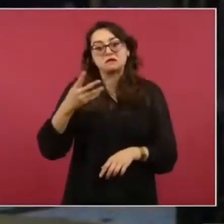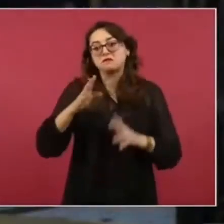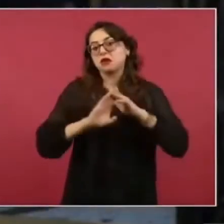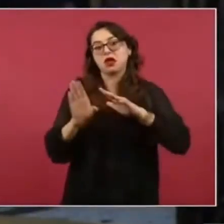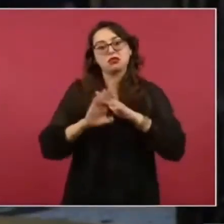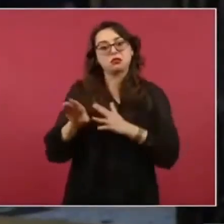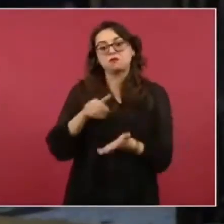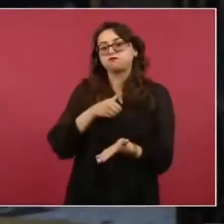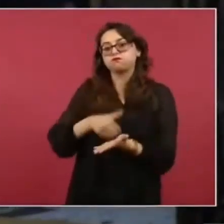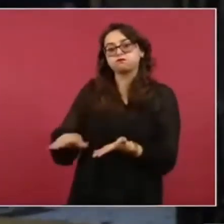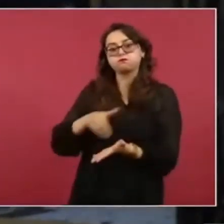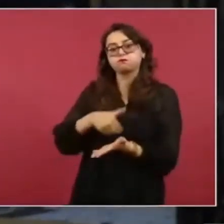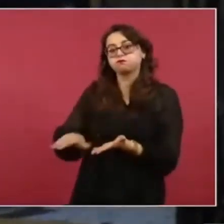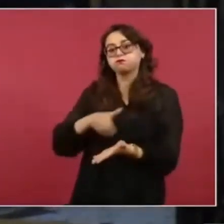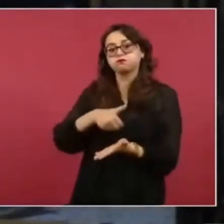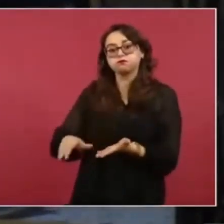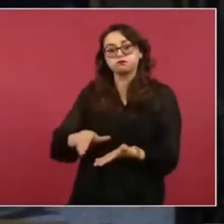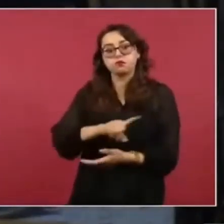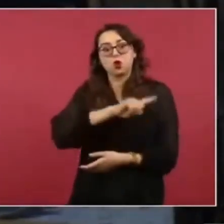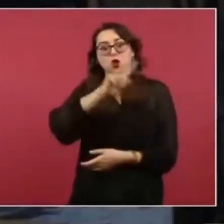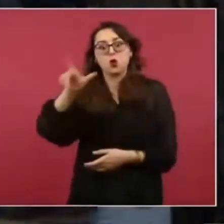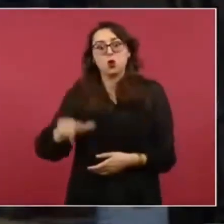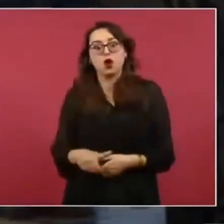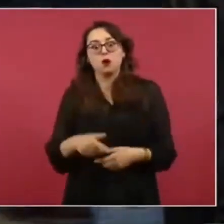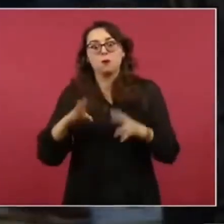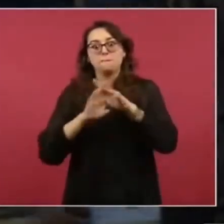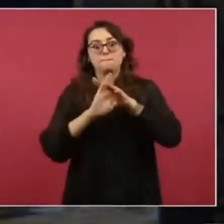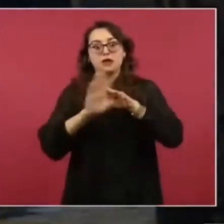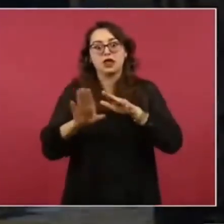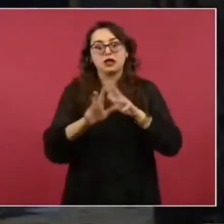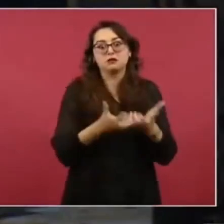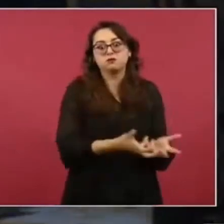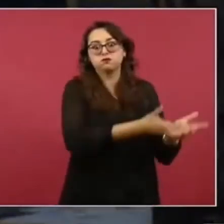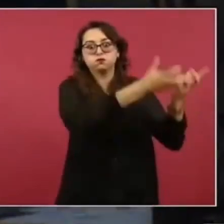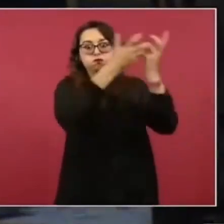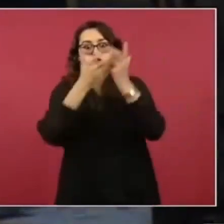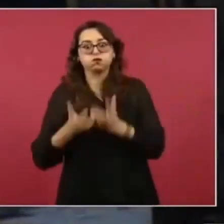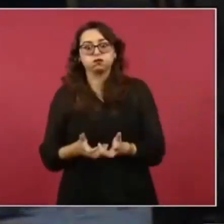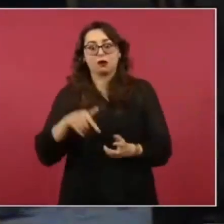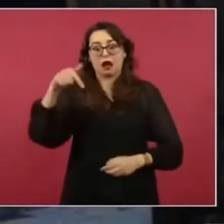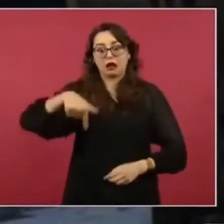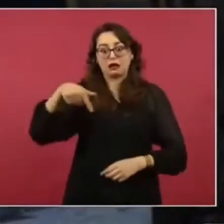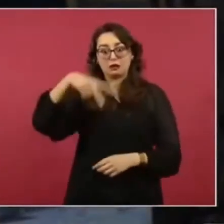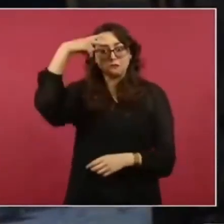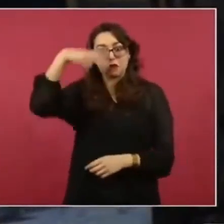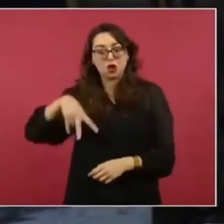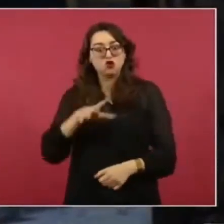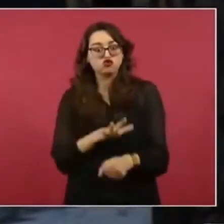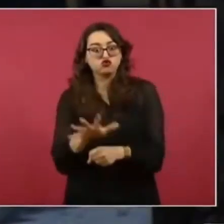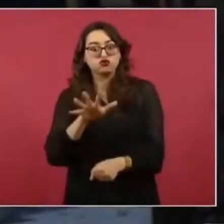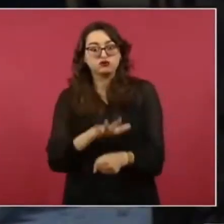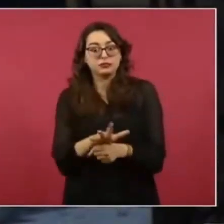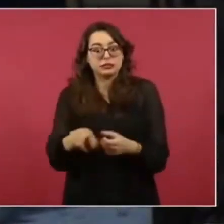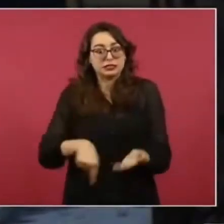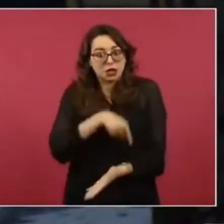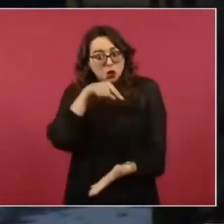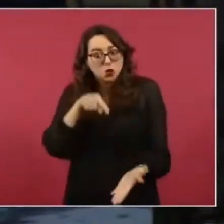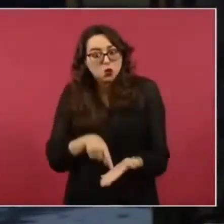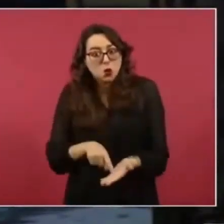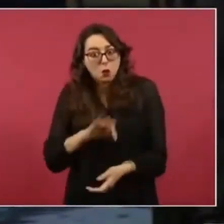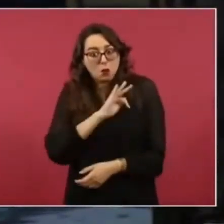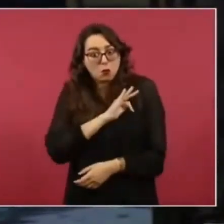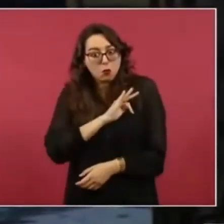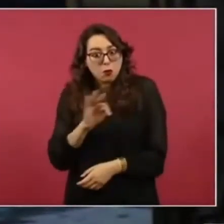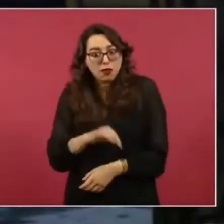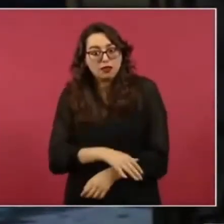y si hay capacidad en los albergues de la frontera para el eventual retorno de personas migrantes. Le pregunto a propósito de lo que señalaban